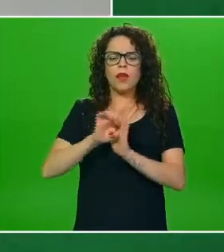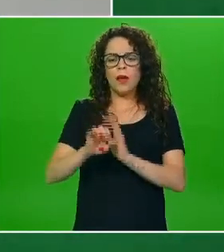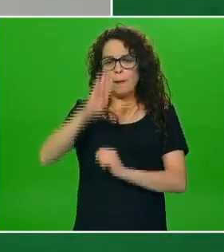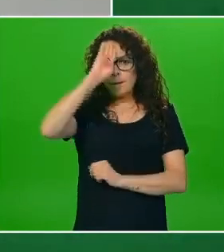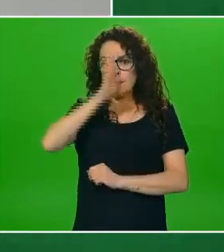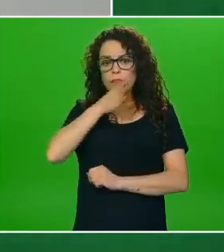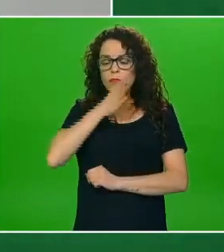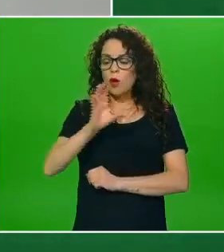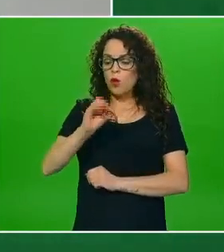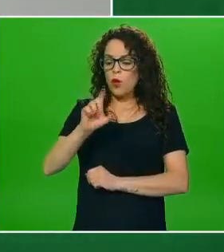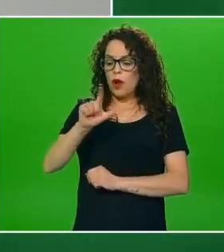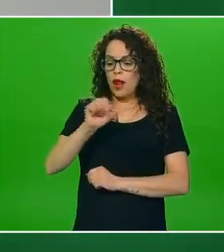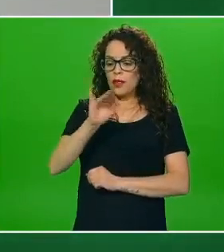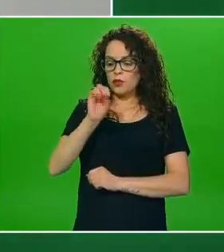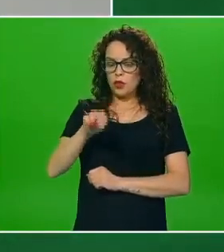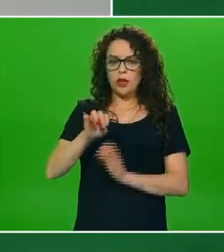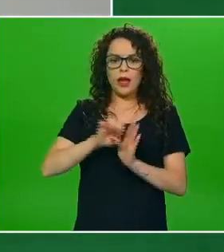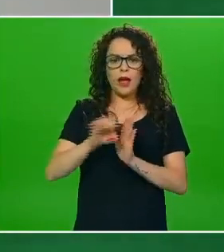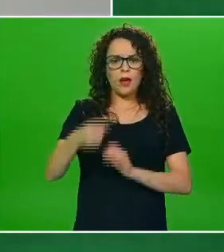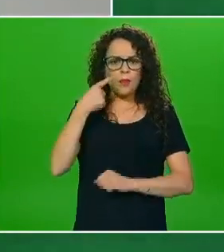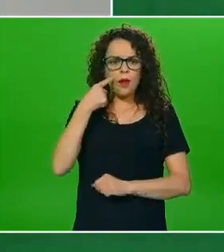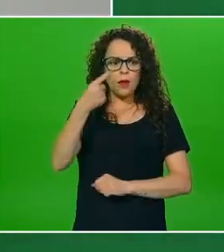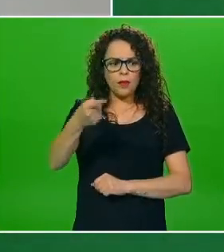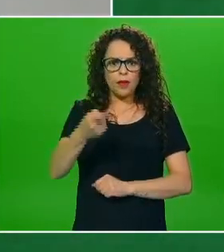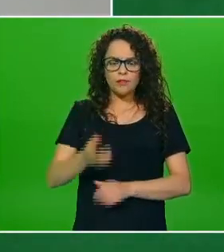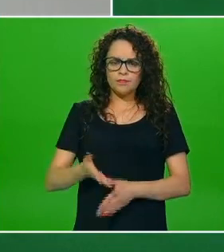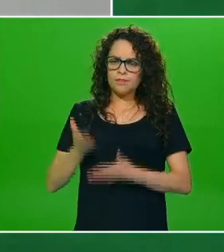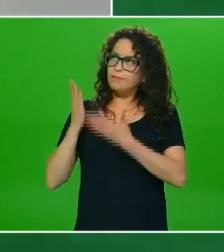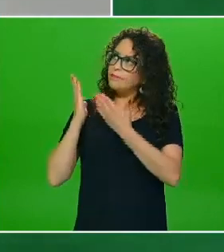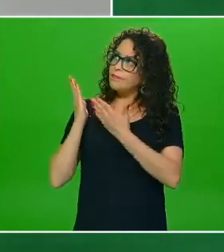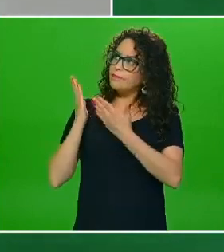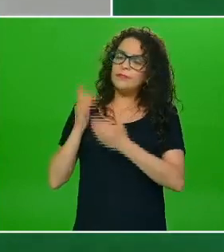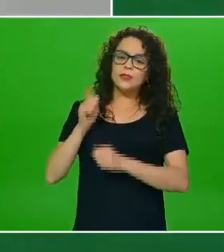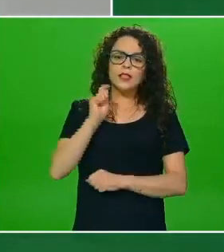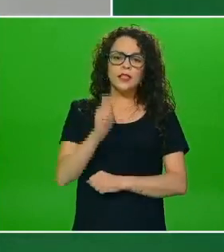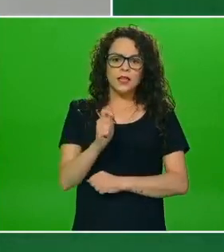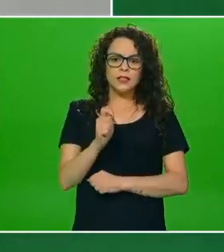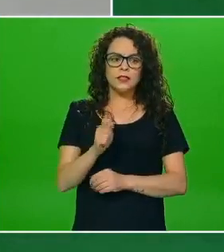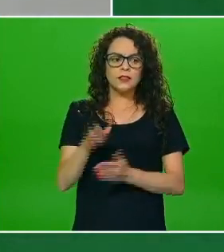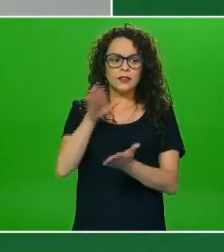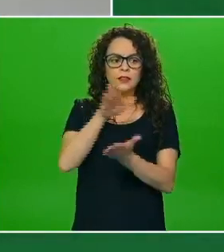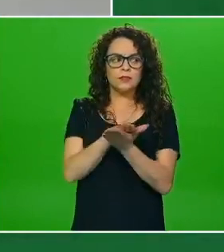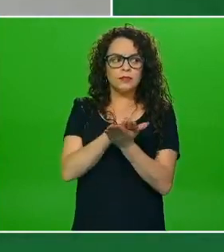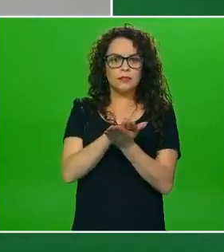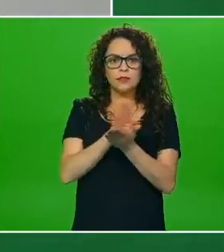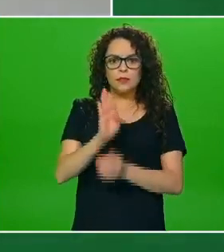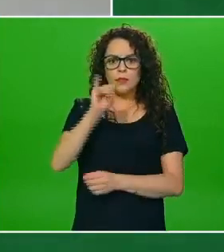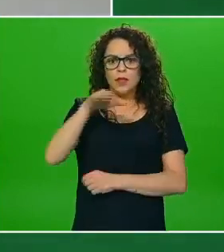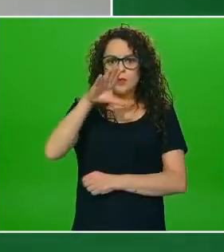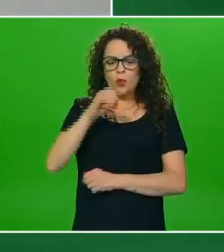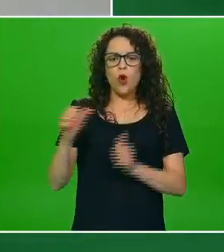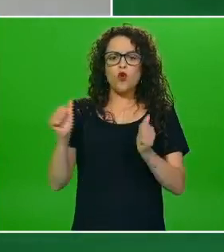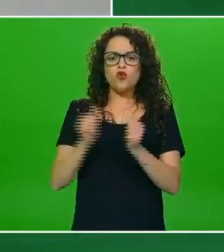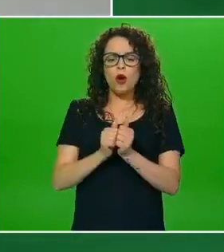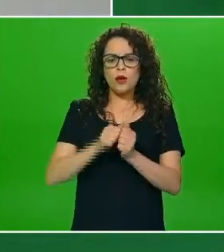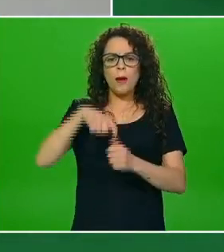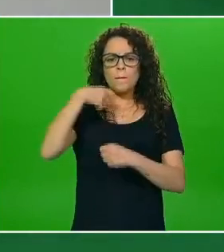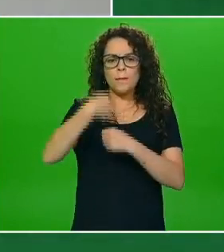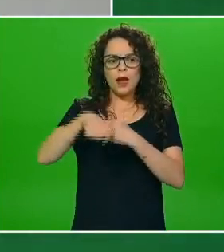o a media tarde aquí como ejemplo les hice estos sanduichitos de plátano crema de cacahuate